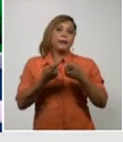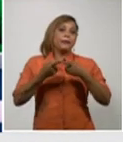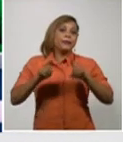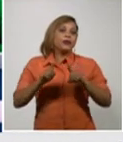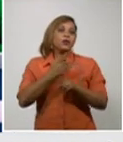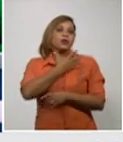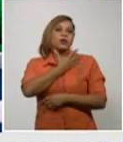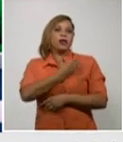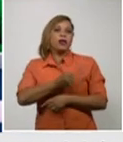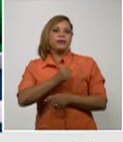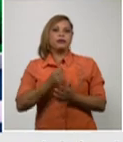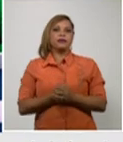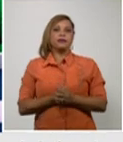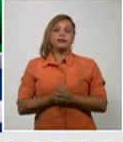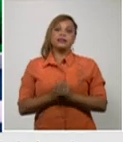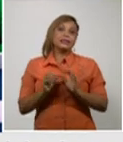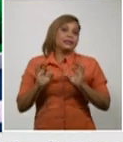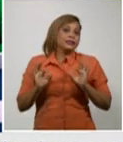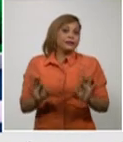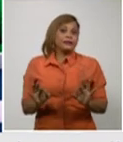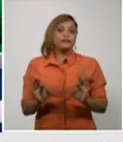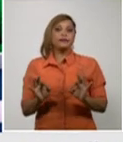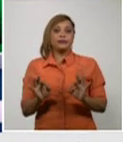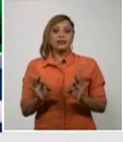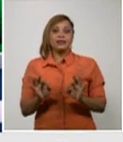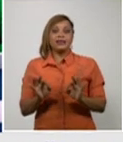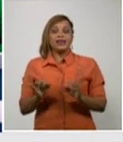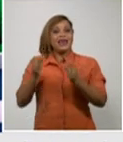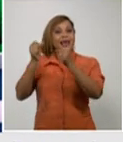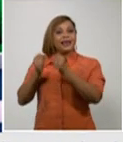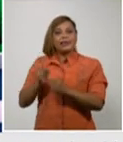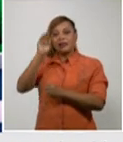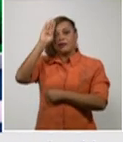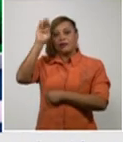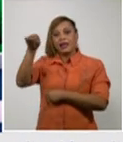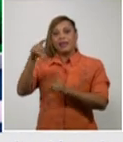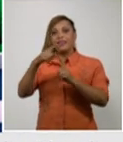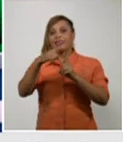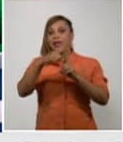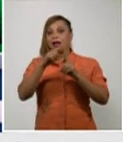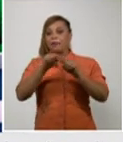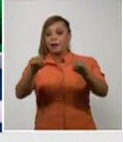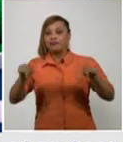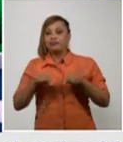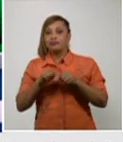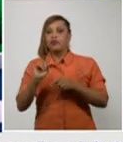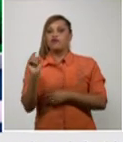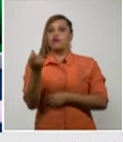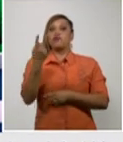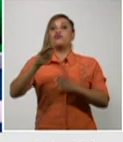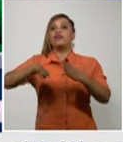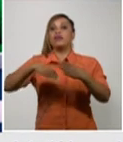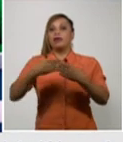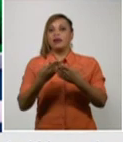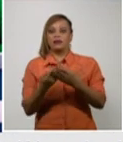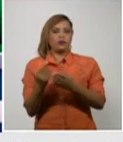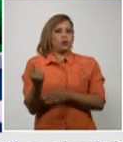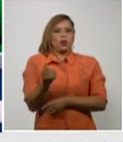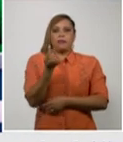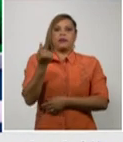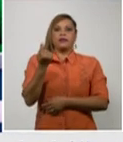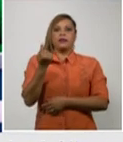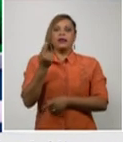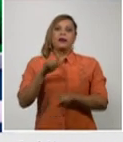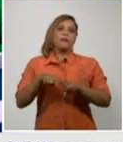realmente la estadía hospitalaria en terapia intensiva fue de un día, ya que tuvo una evolución muy